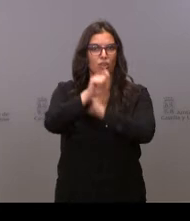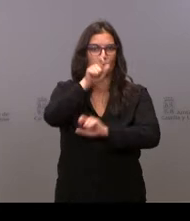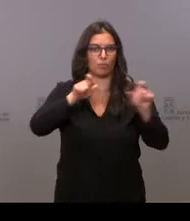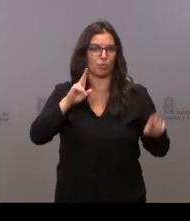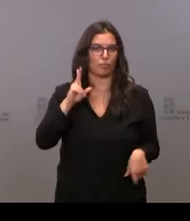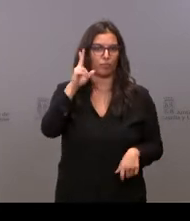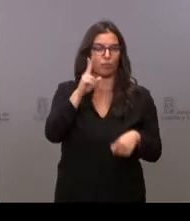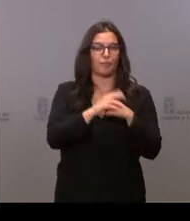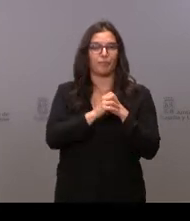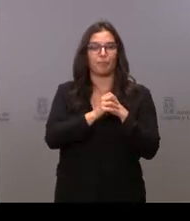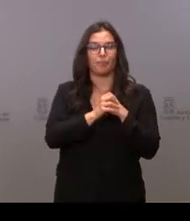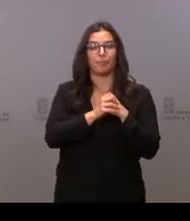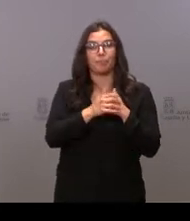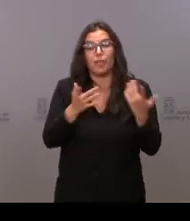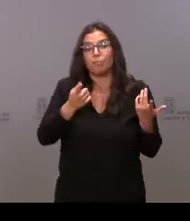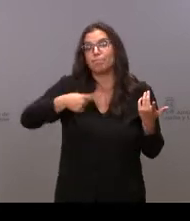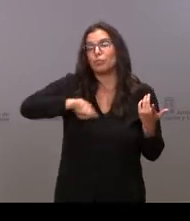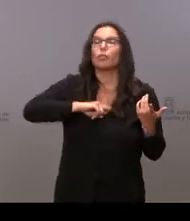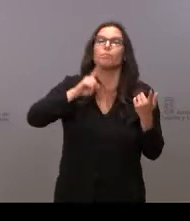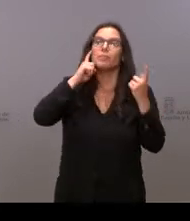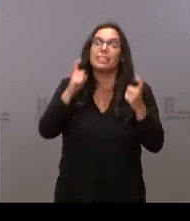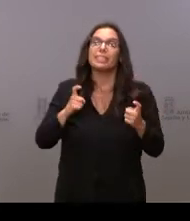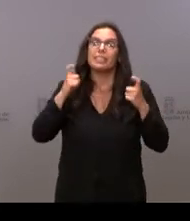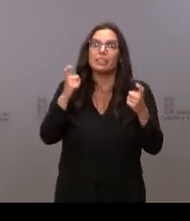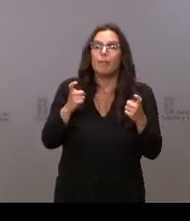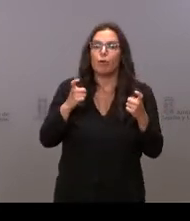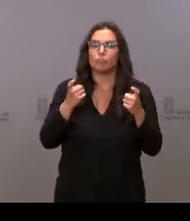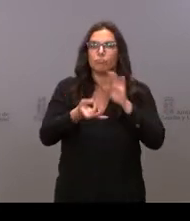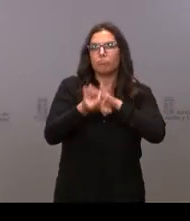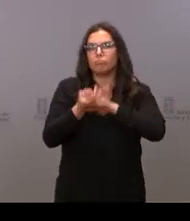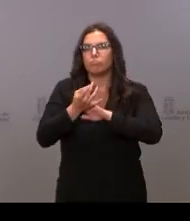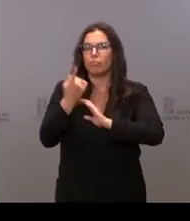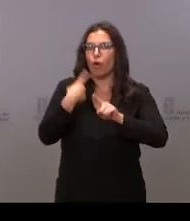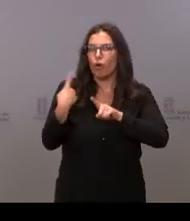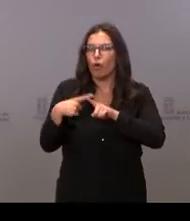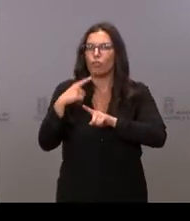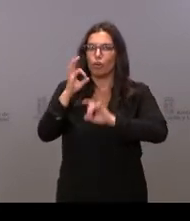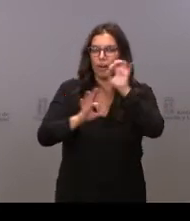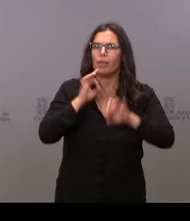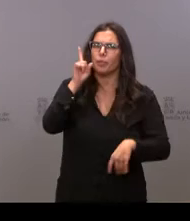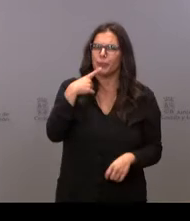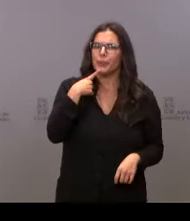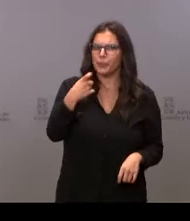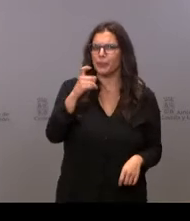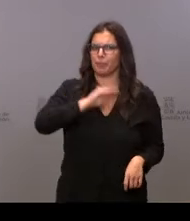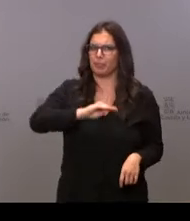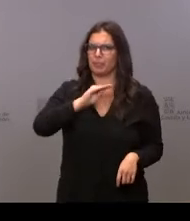por lo pequeño intentamos de que haya cosas, pero nos cuesta también bastante.